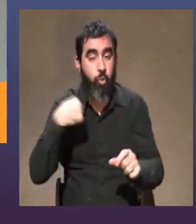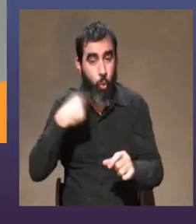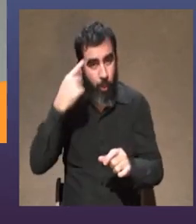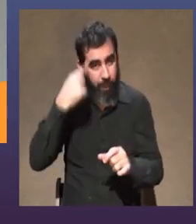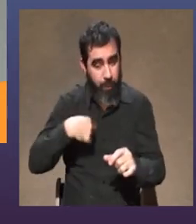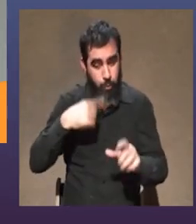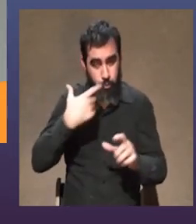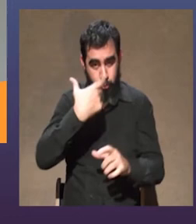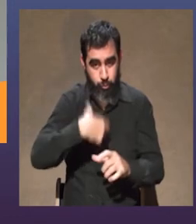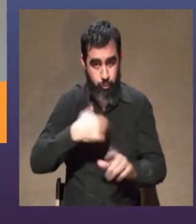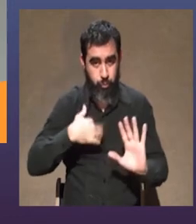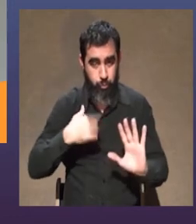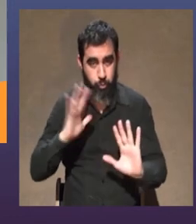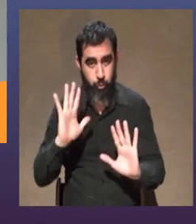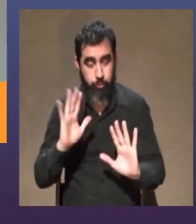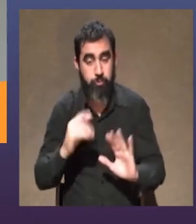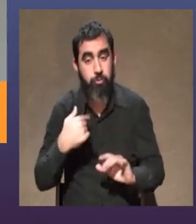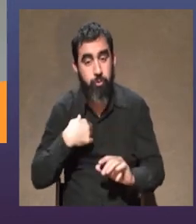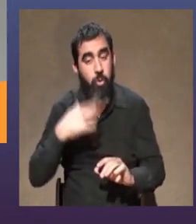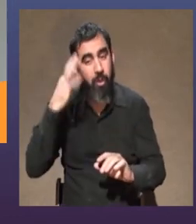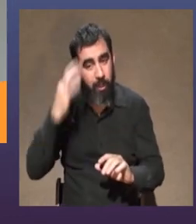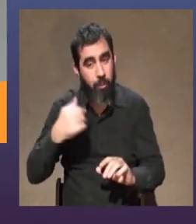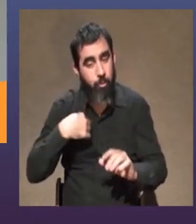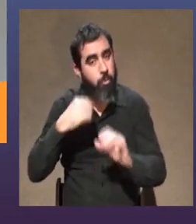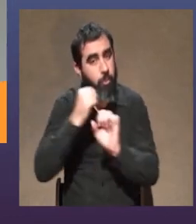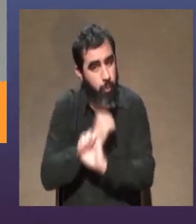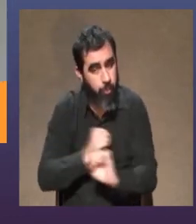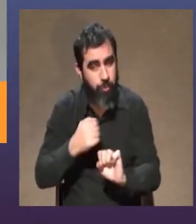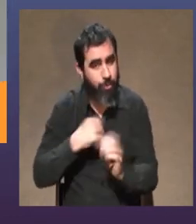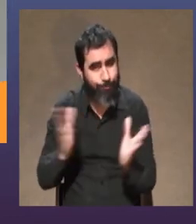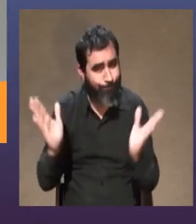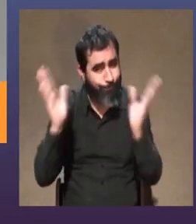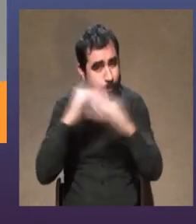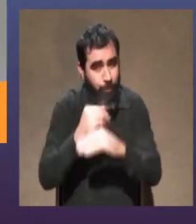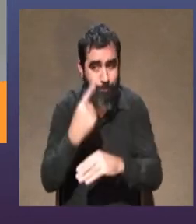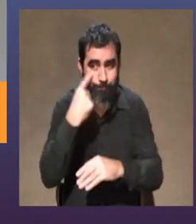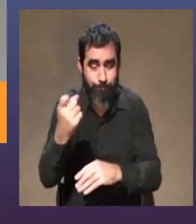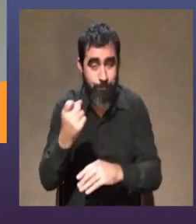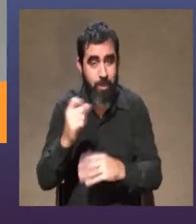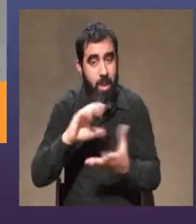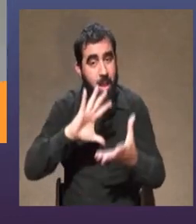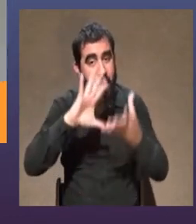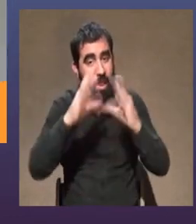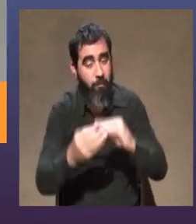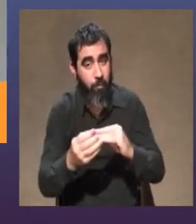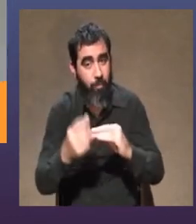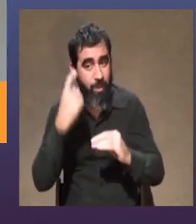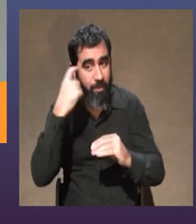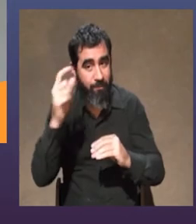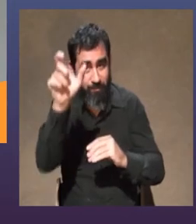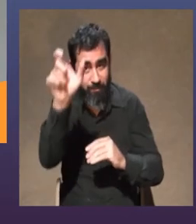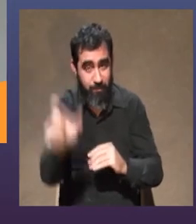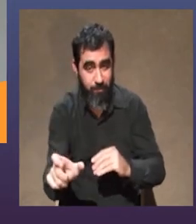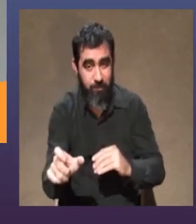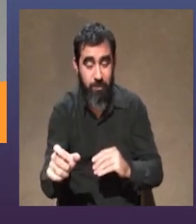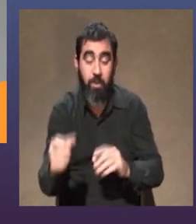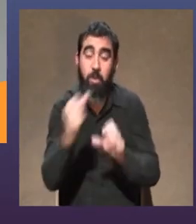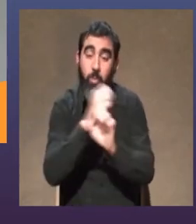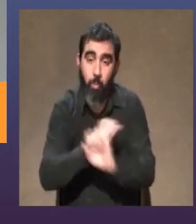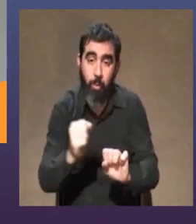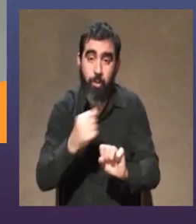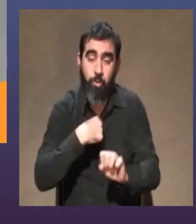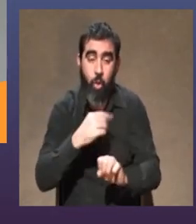yo siento que si puedo que si no puedo identificar el estilo de un creador es porque probablemente esté